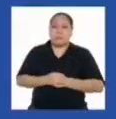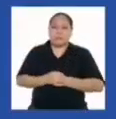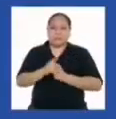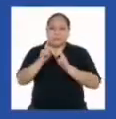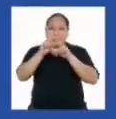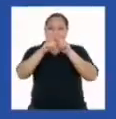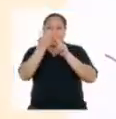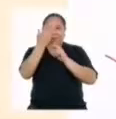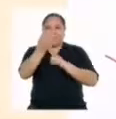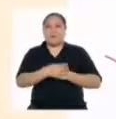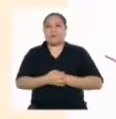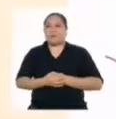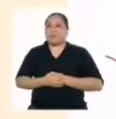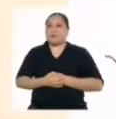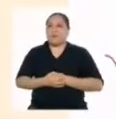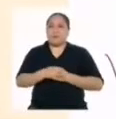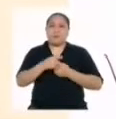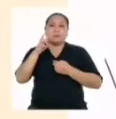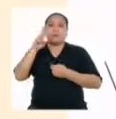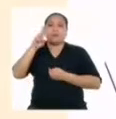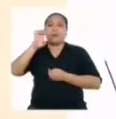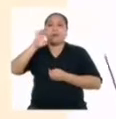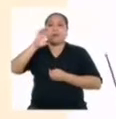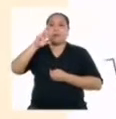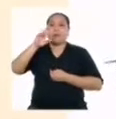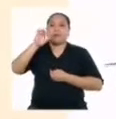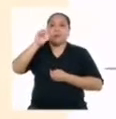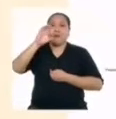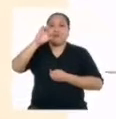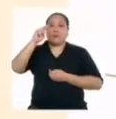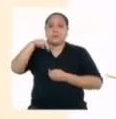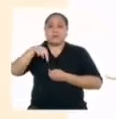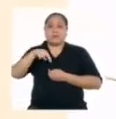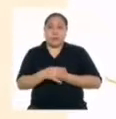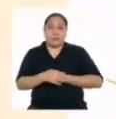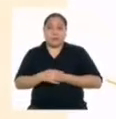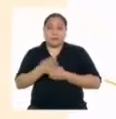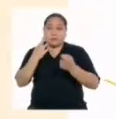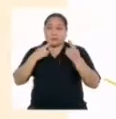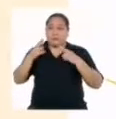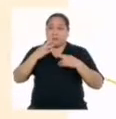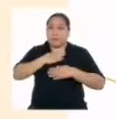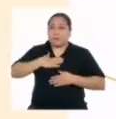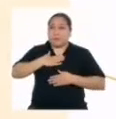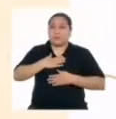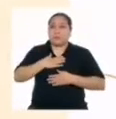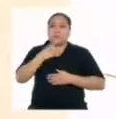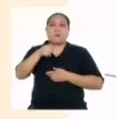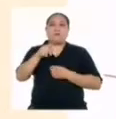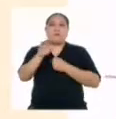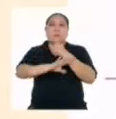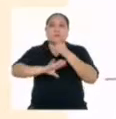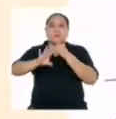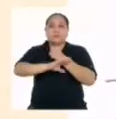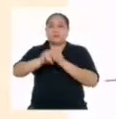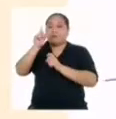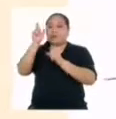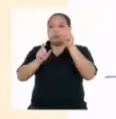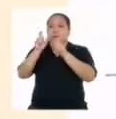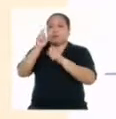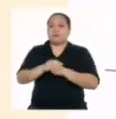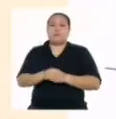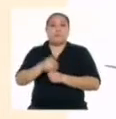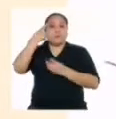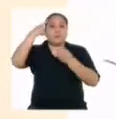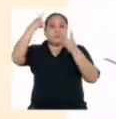Empecemos. La recreación constituye un derecho fundamental del ser humano. De acuerdo con la Organización de las